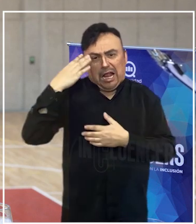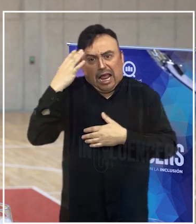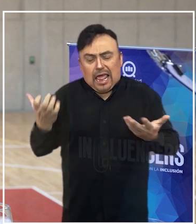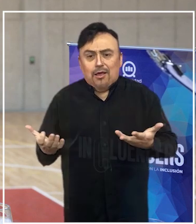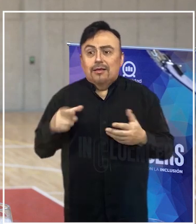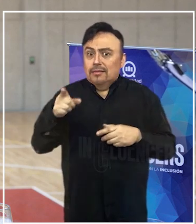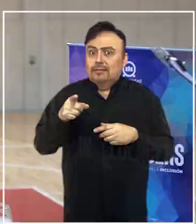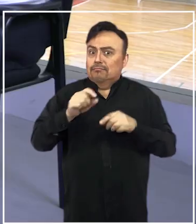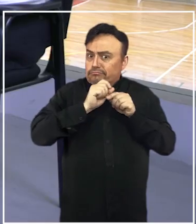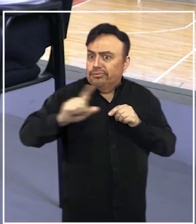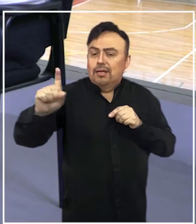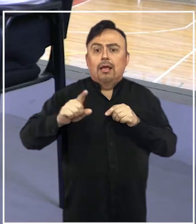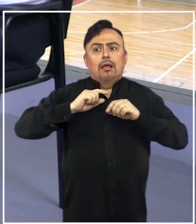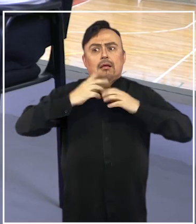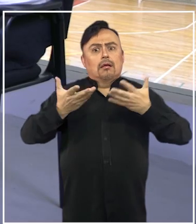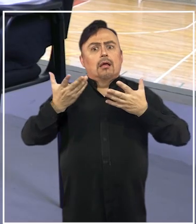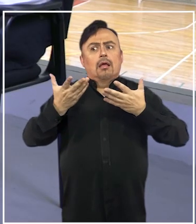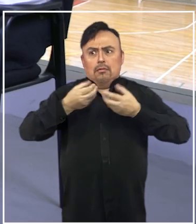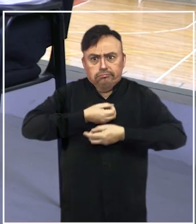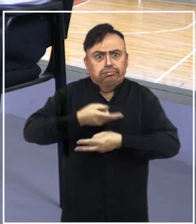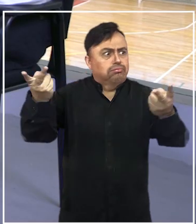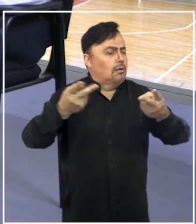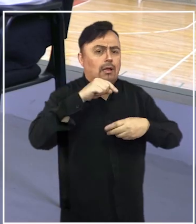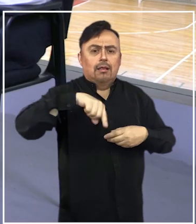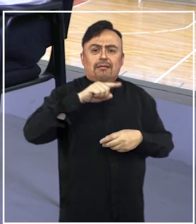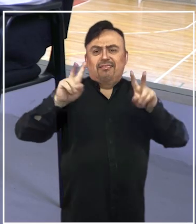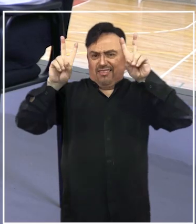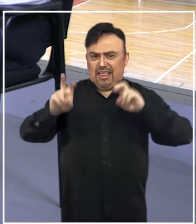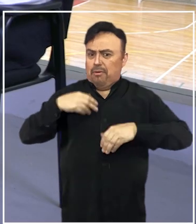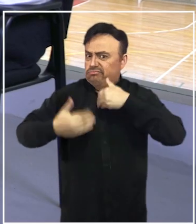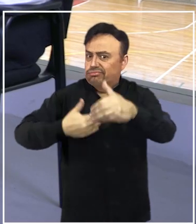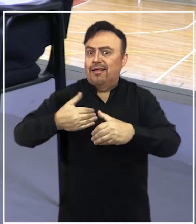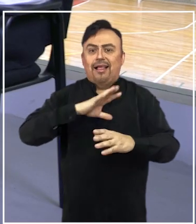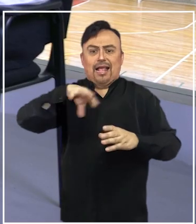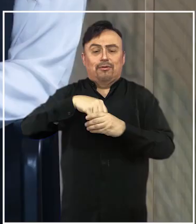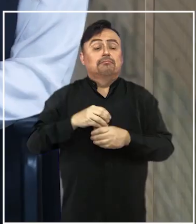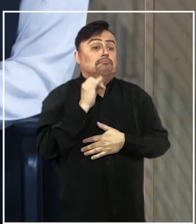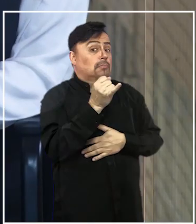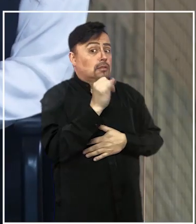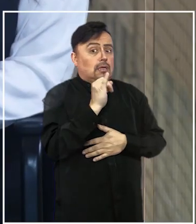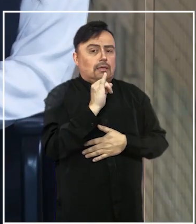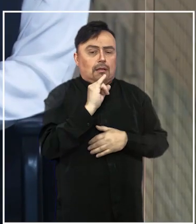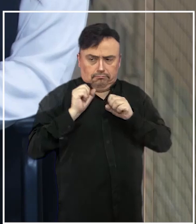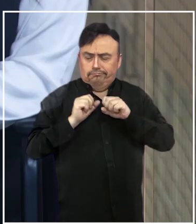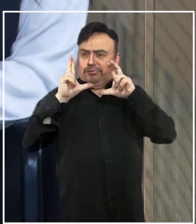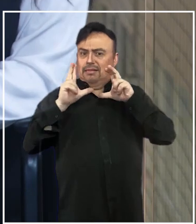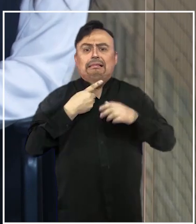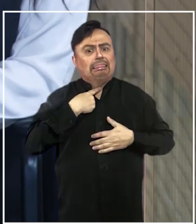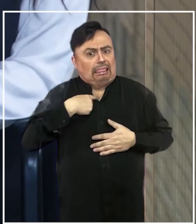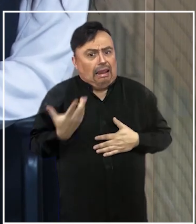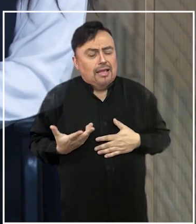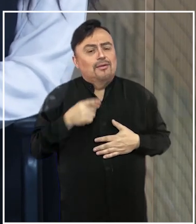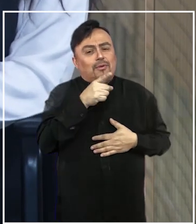también mensajes para seguir avanzando en materia de inclusión. Sí, la verdad es que despertó mucho interés y usted mencionaba recién